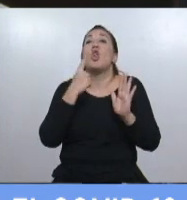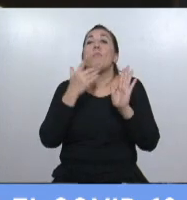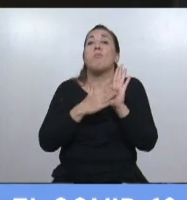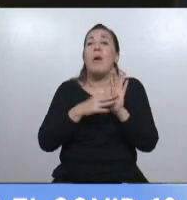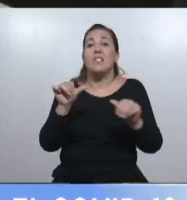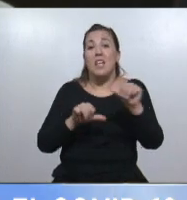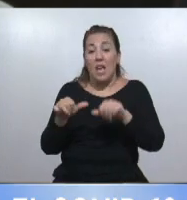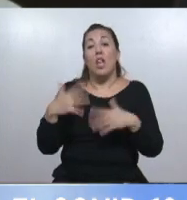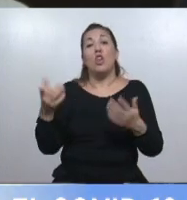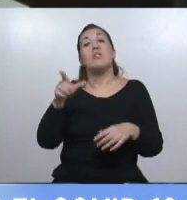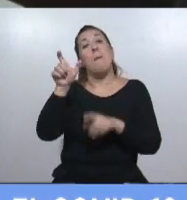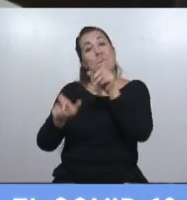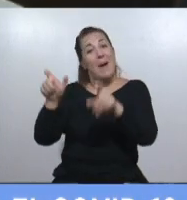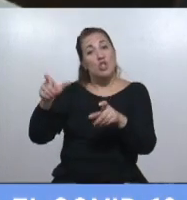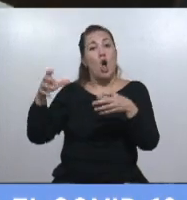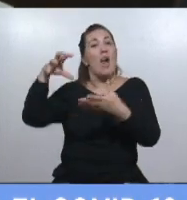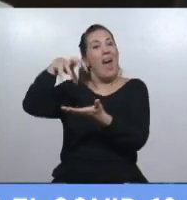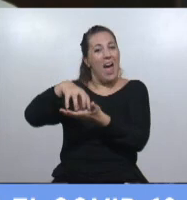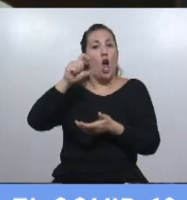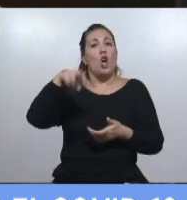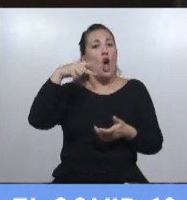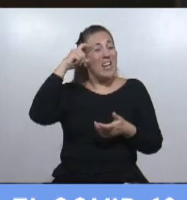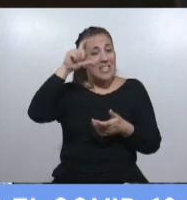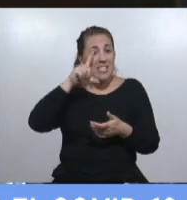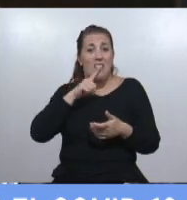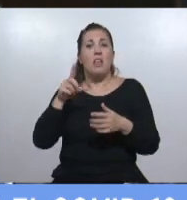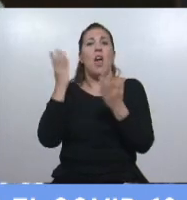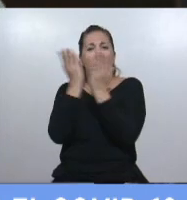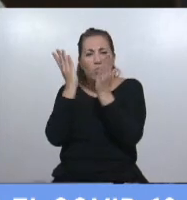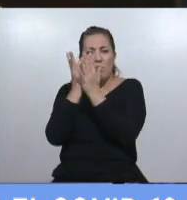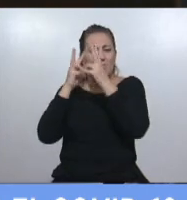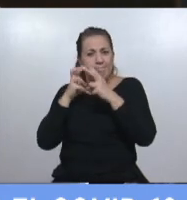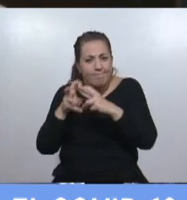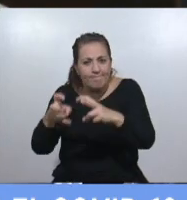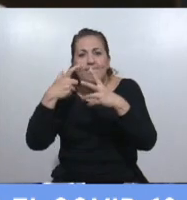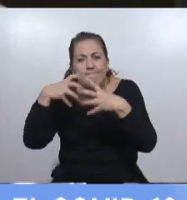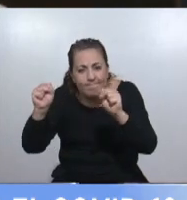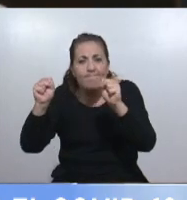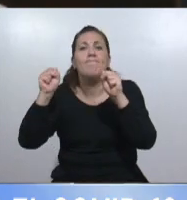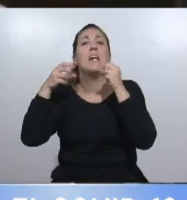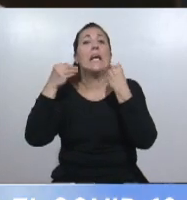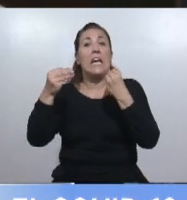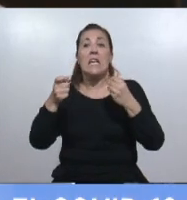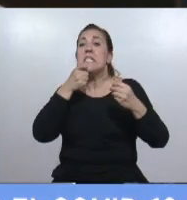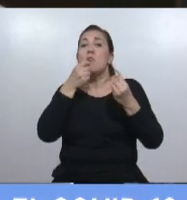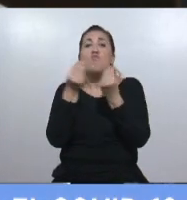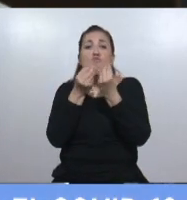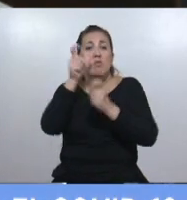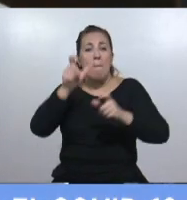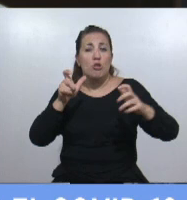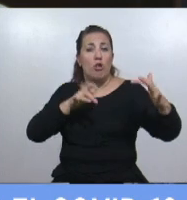científicos del CONICET estudiaron, investigaron y concluyeron que en contextos de alta circulación viral